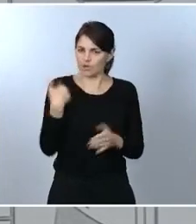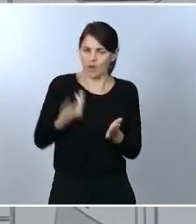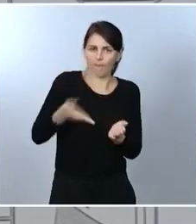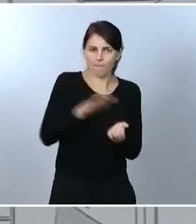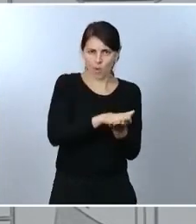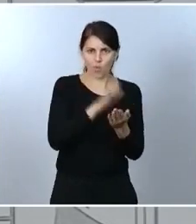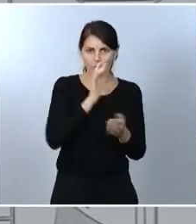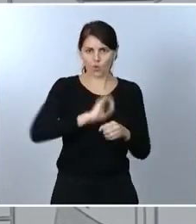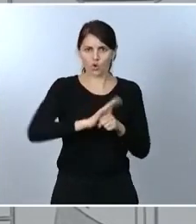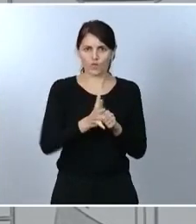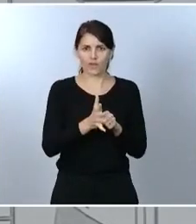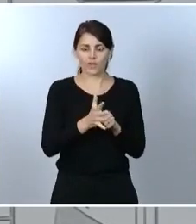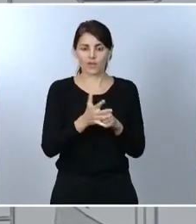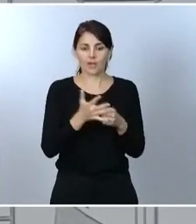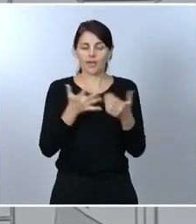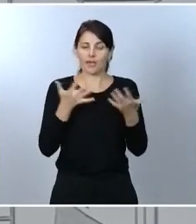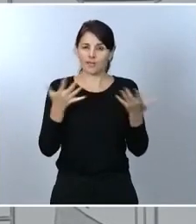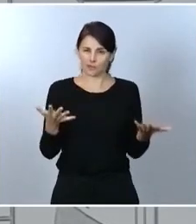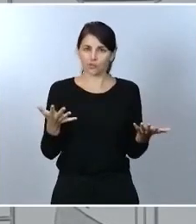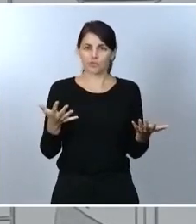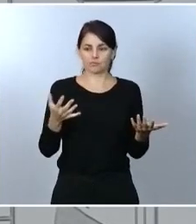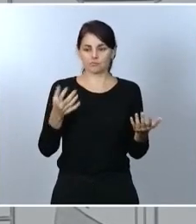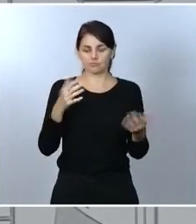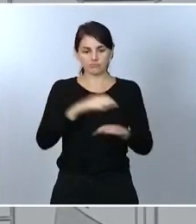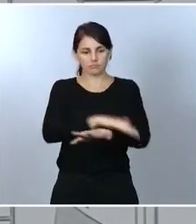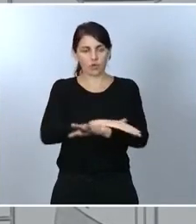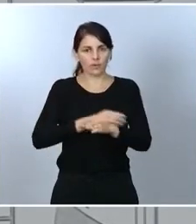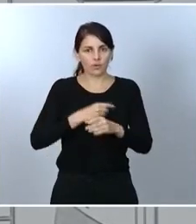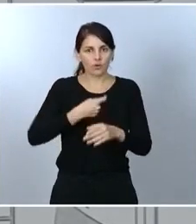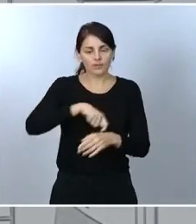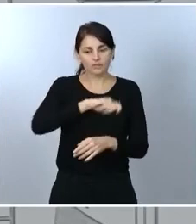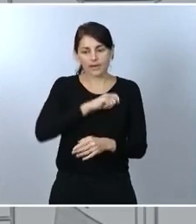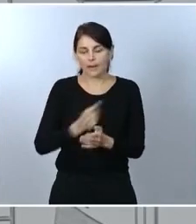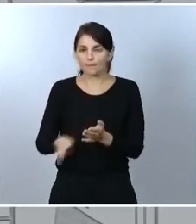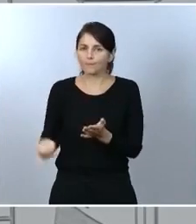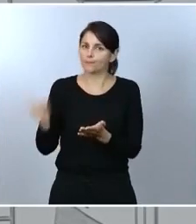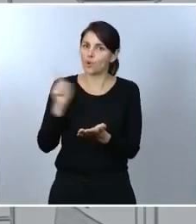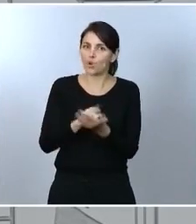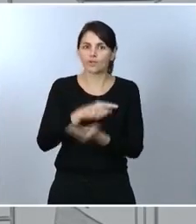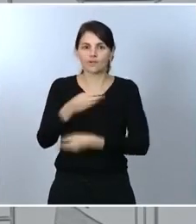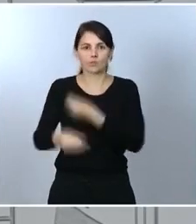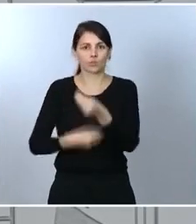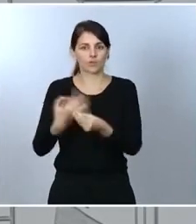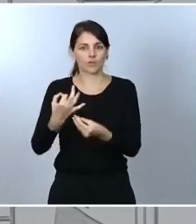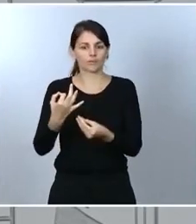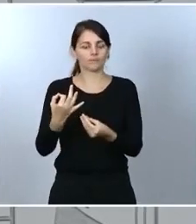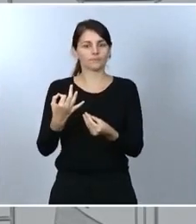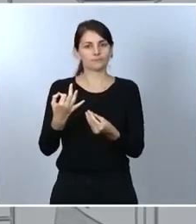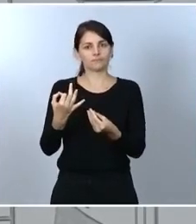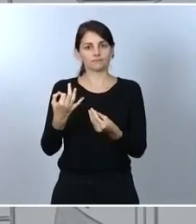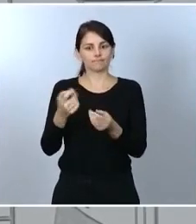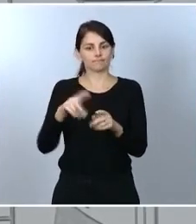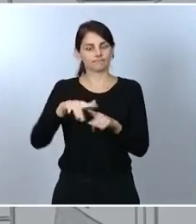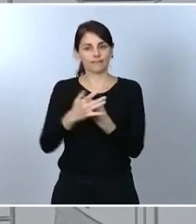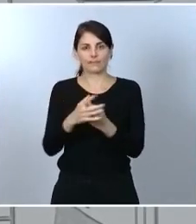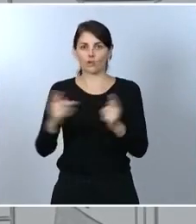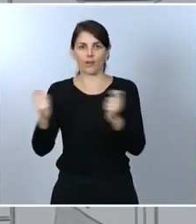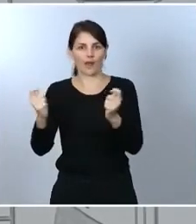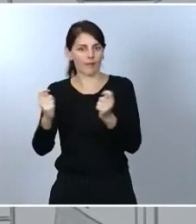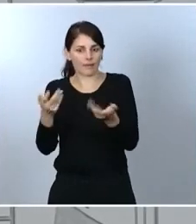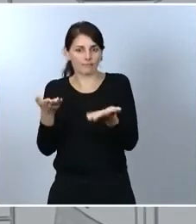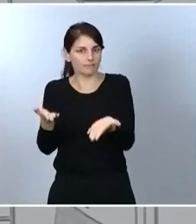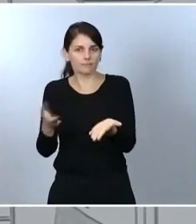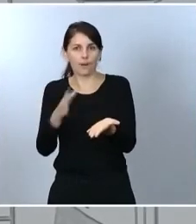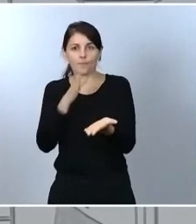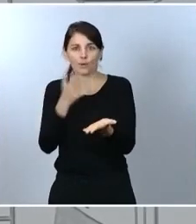volver el Gobierno de España a utilizar el instrumento que se ha demostrado, y ahí está la experiencia acumulada, el más eficaz para